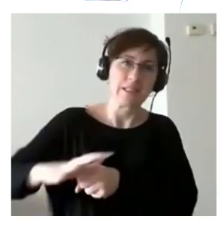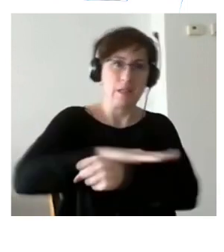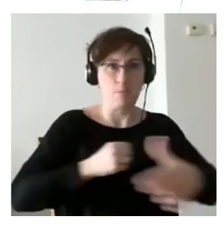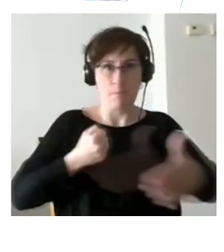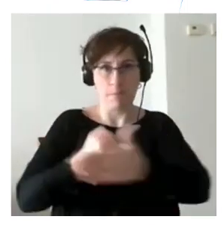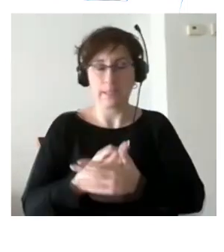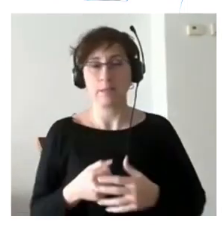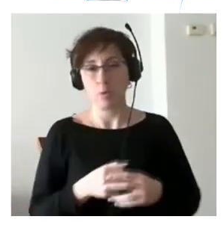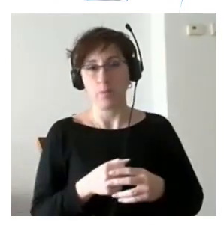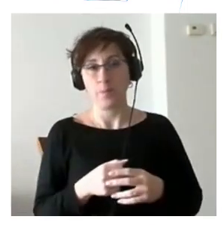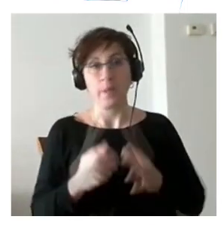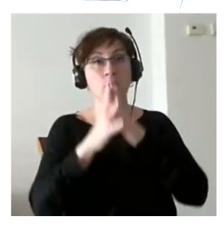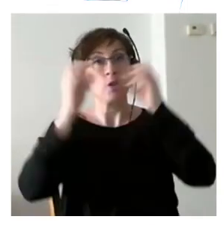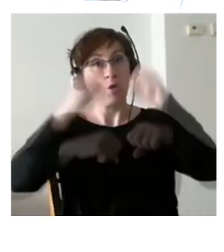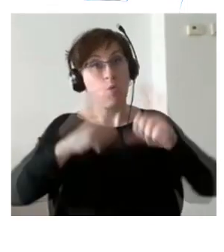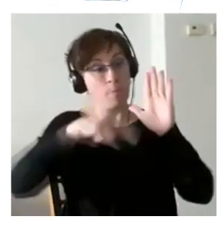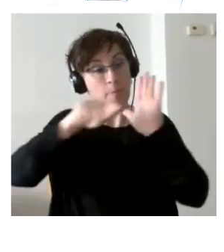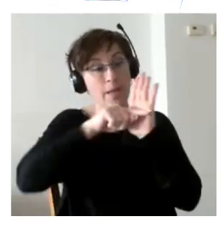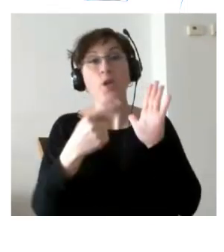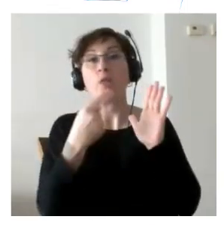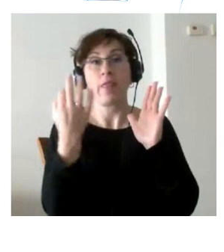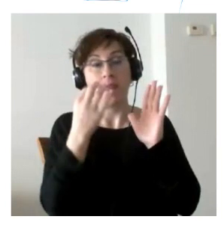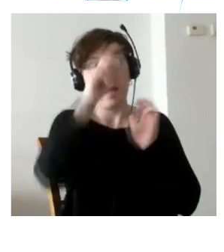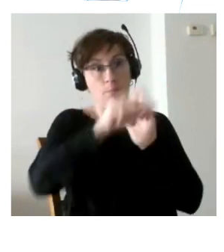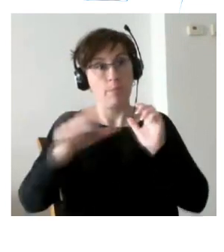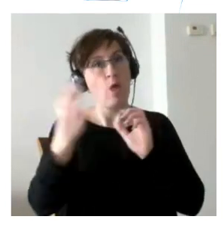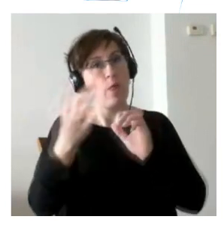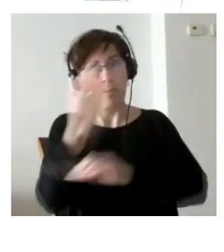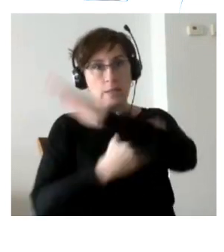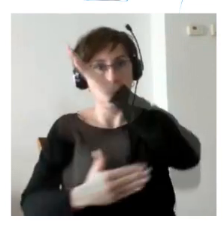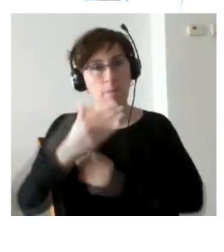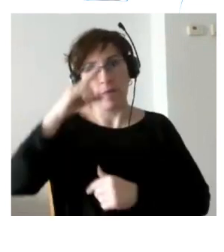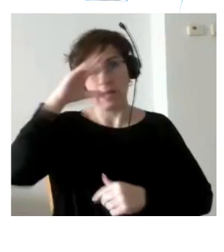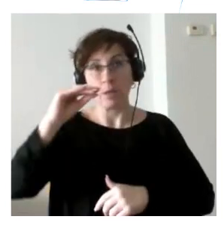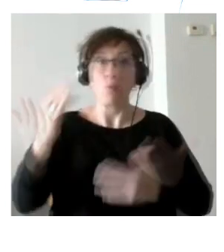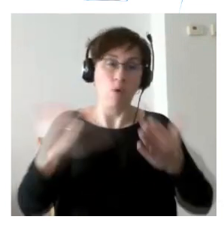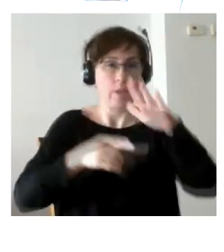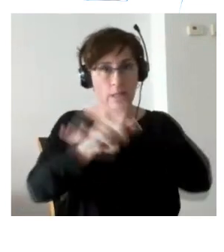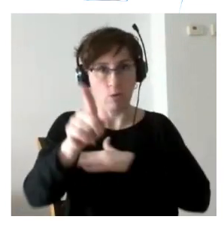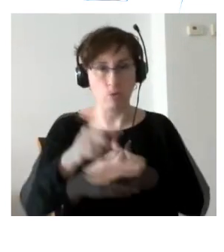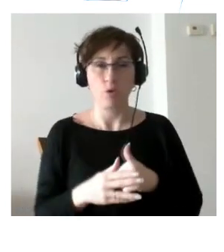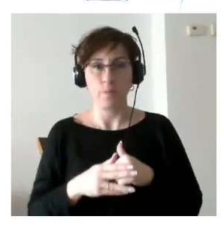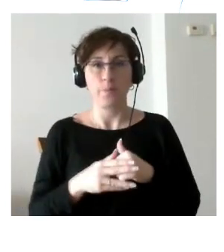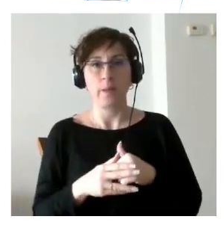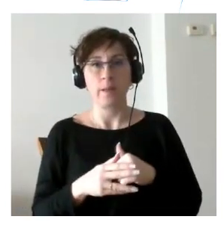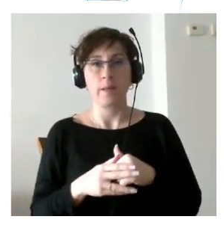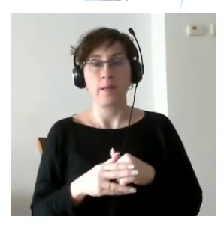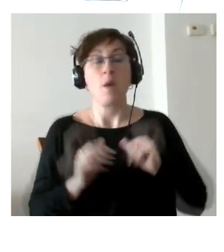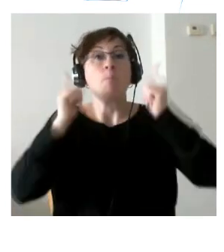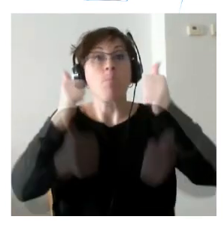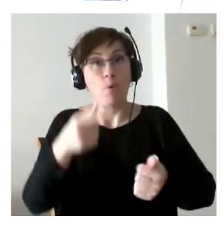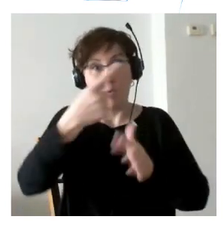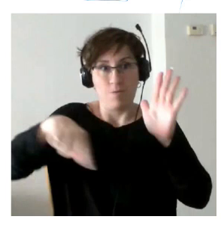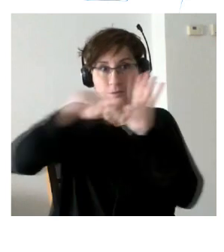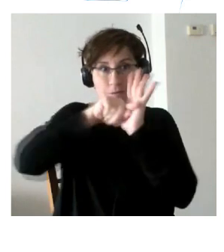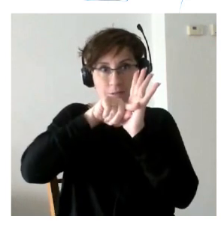convenio se recogía que las personas tenían que tener discapacidad intelectual o del desarrollo y se fue evolucionando un poco en esto porque el requisito